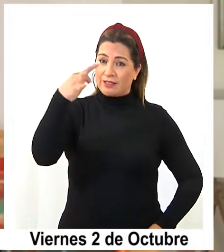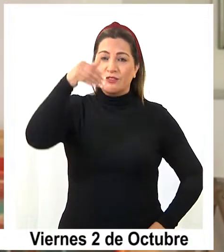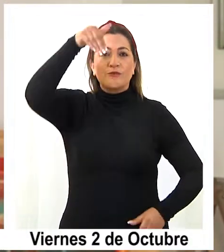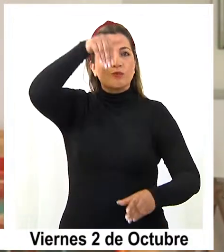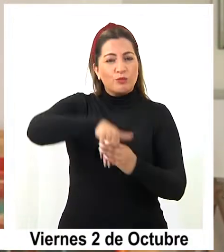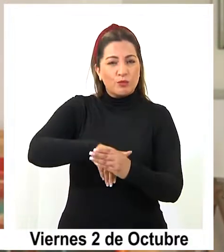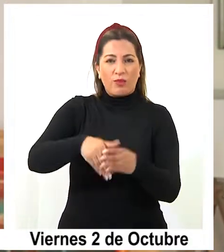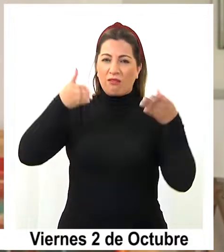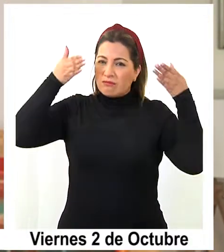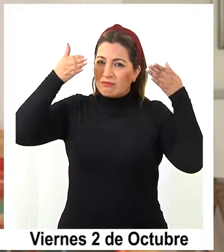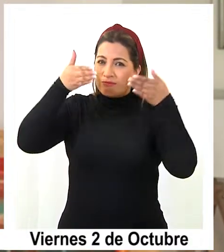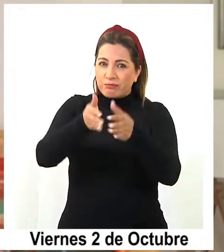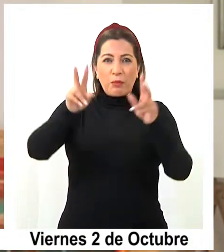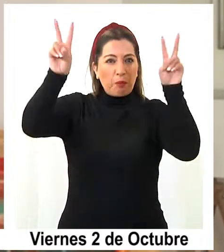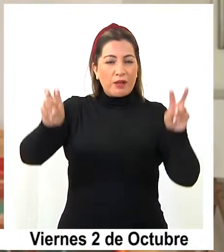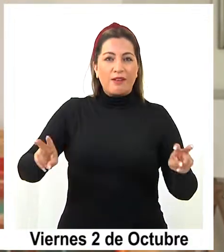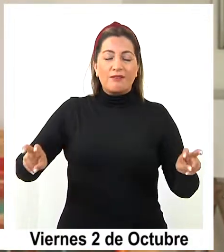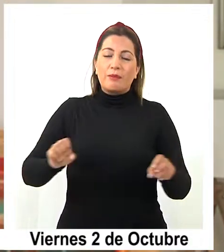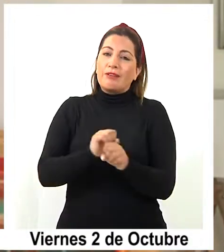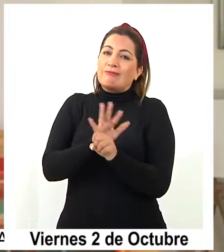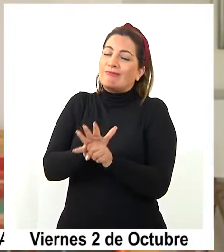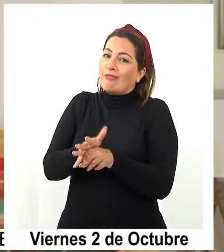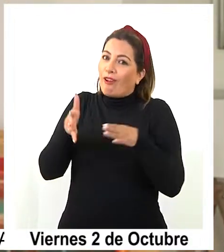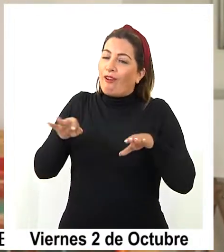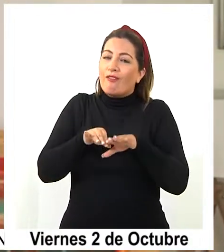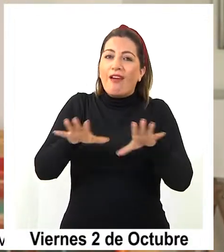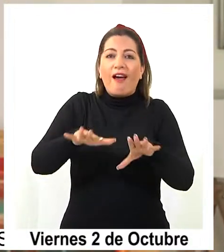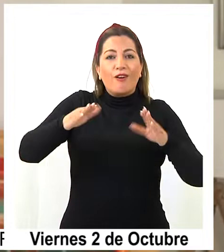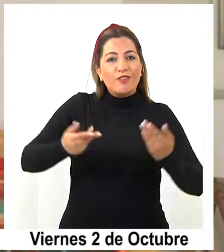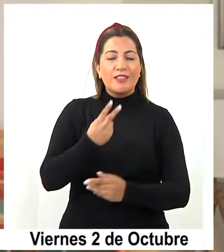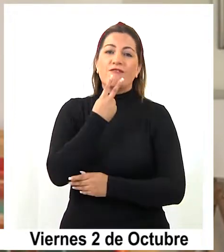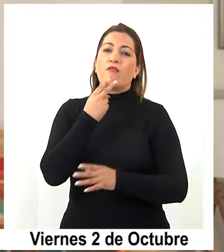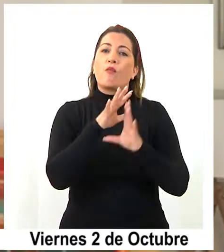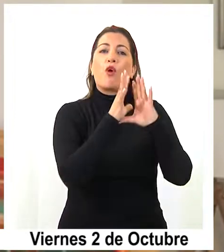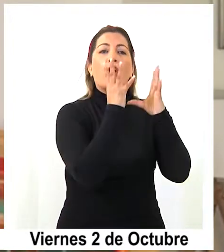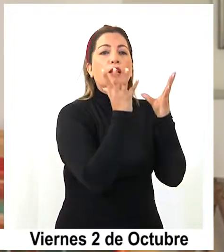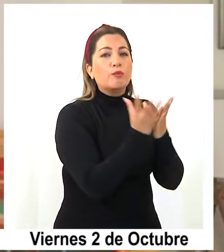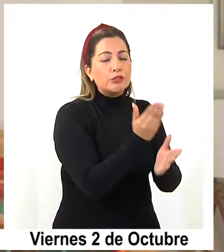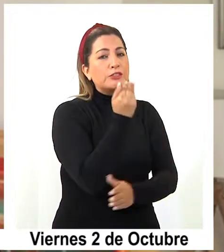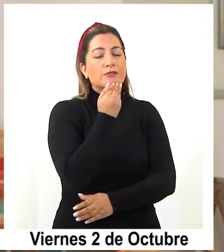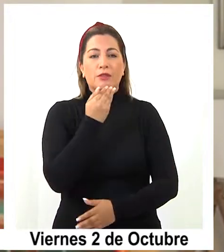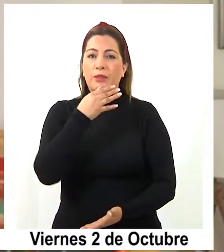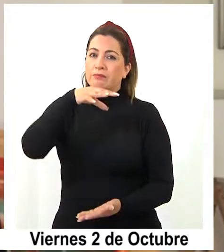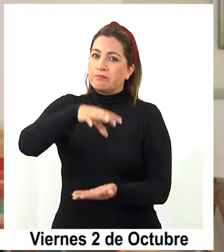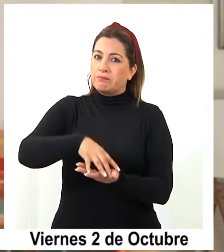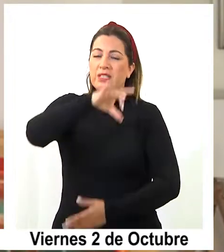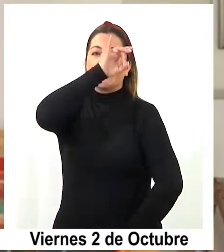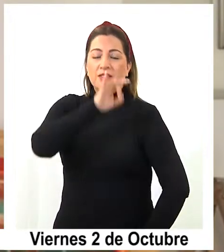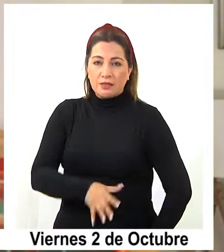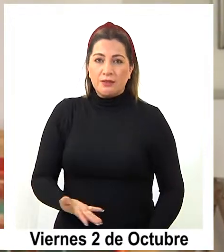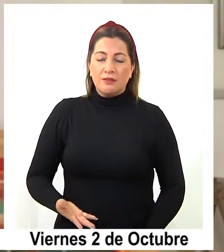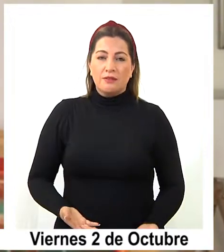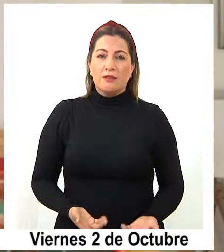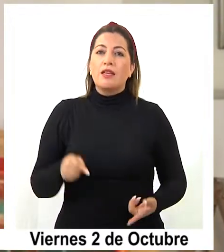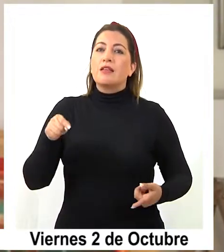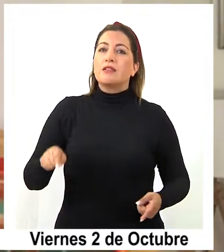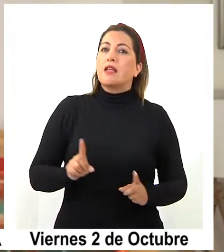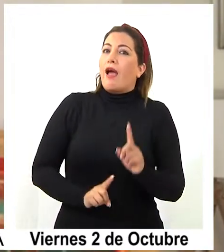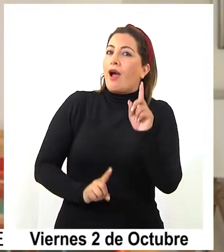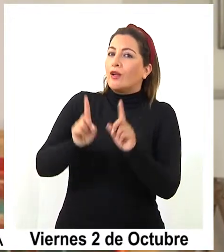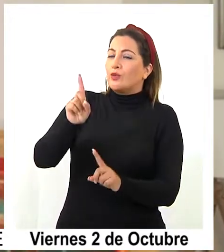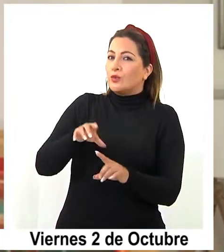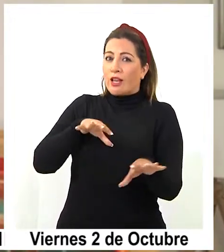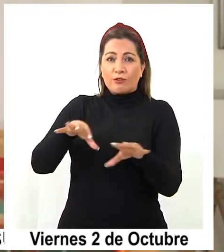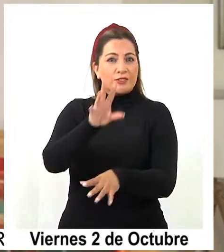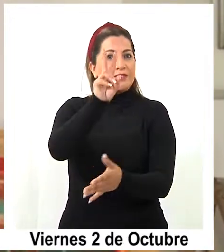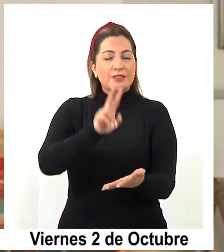estar centrada y marcada por la pandemia que hoy día estamos viviendo en el mundo y por supuesto en nuestro país, con acento en aquellas cosas que